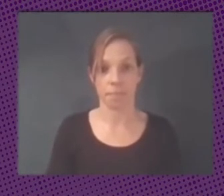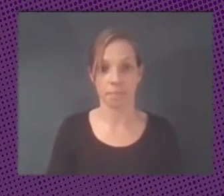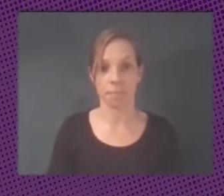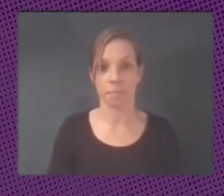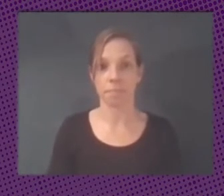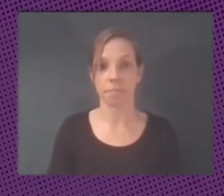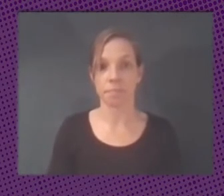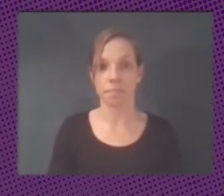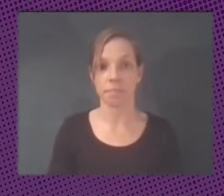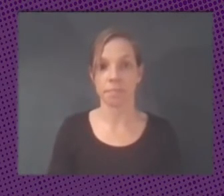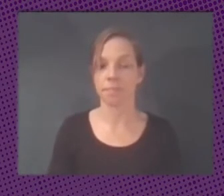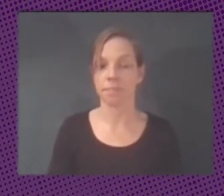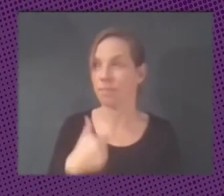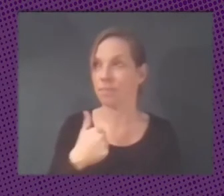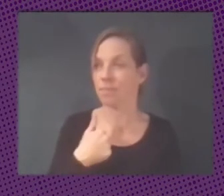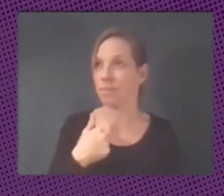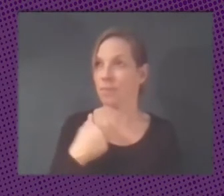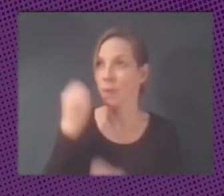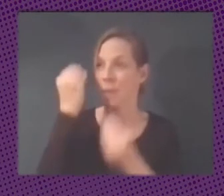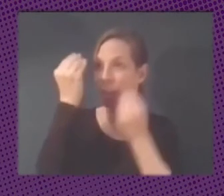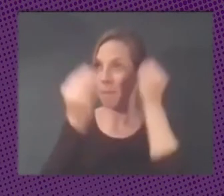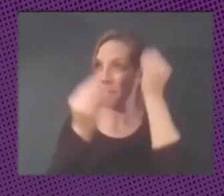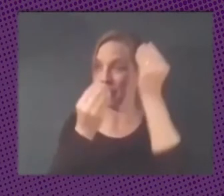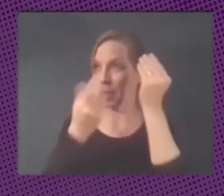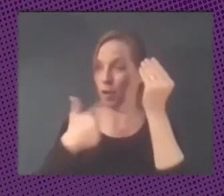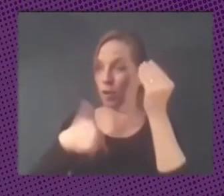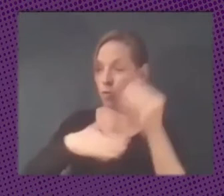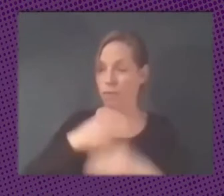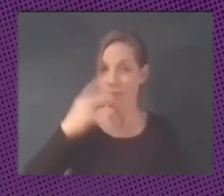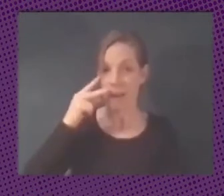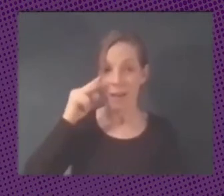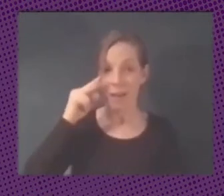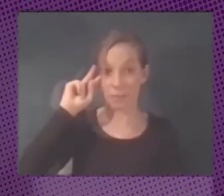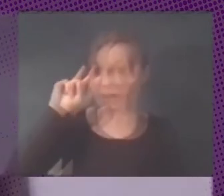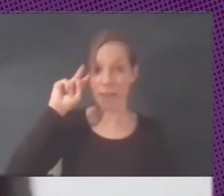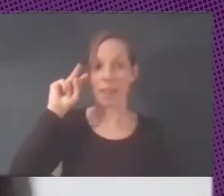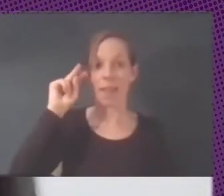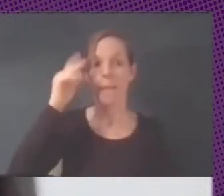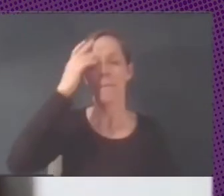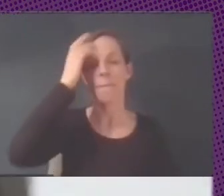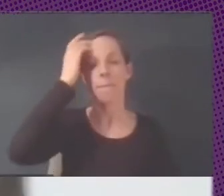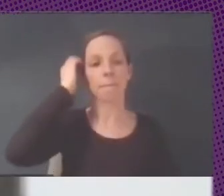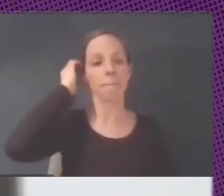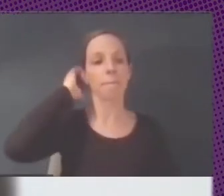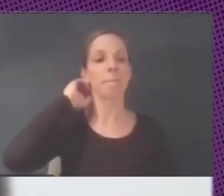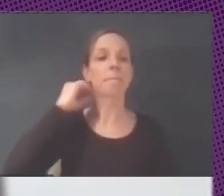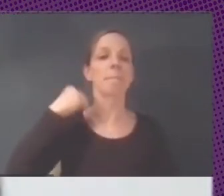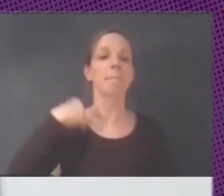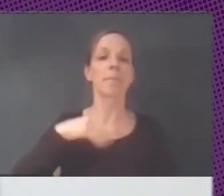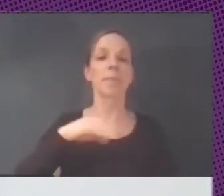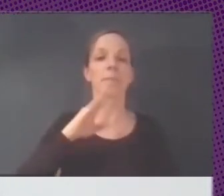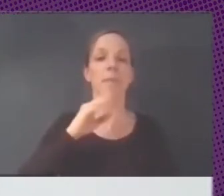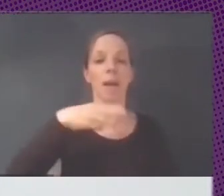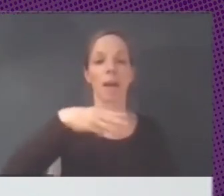Sí, estaba pensando a partir de nuestra experiencia y un poco también conectando con lo que decía Martina en